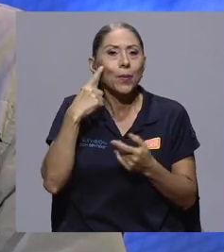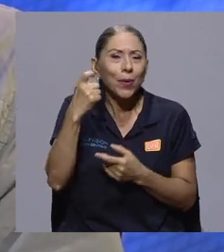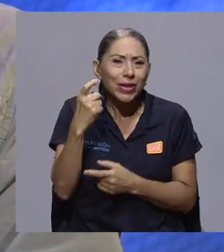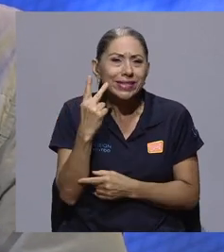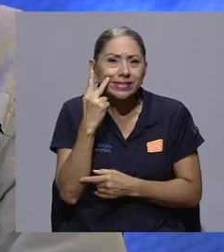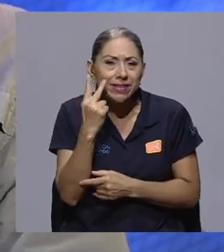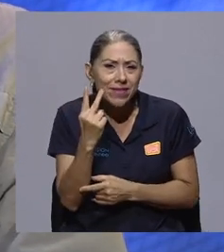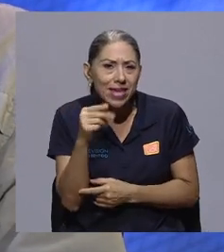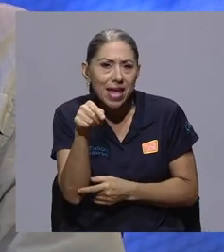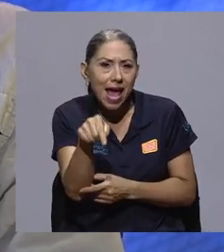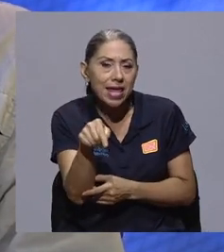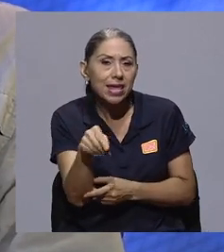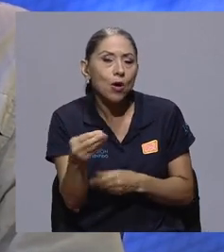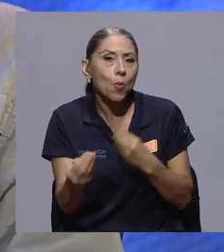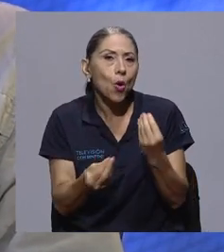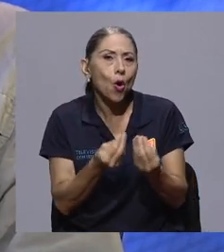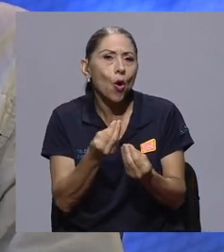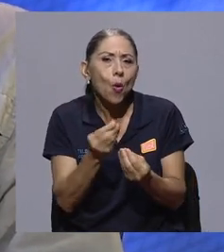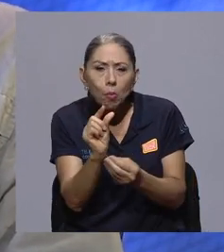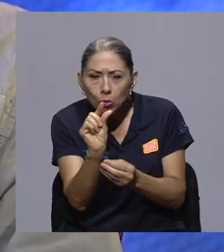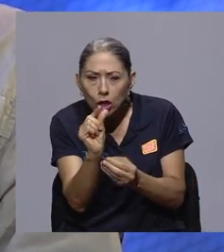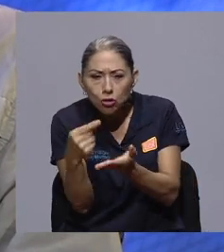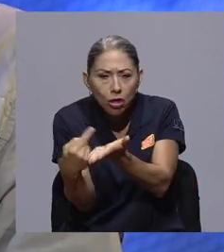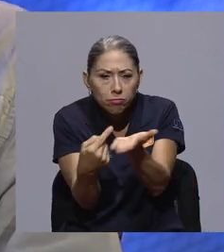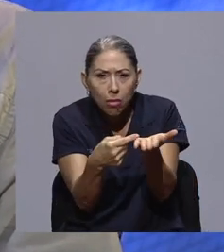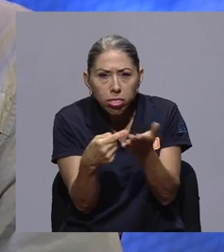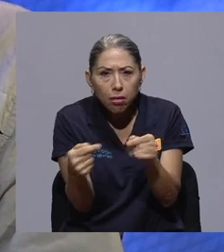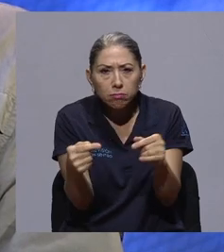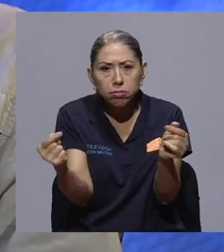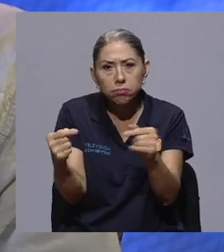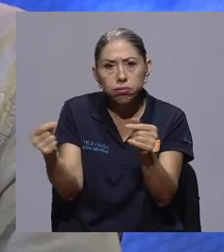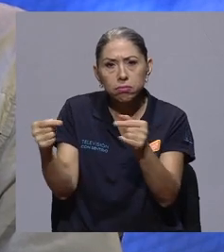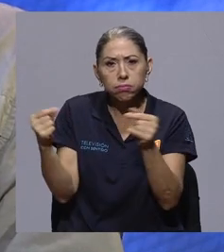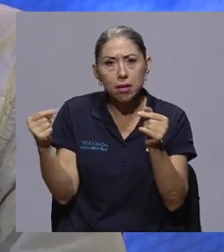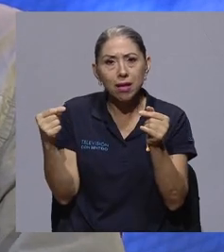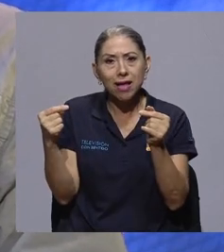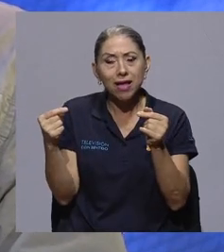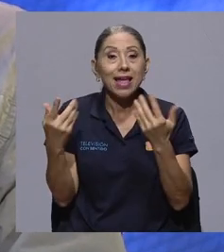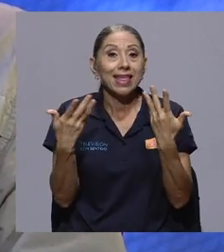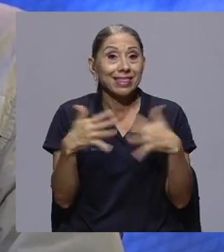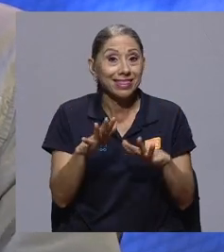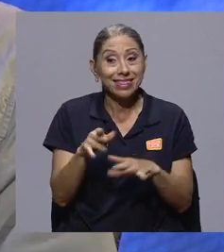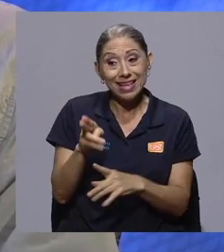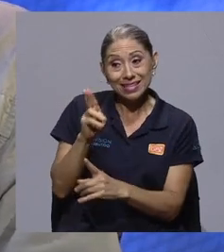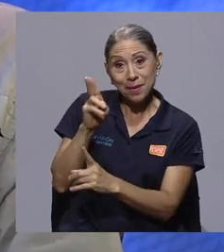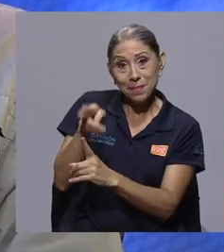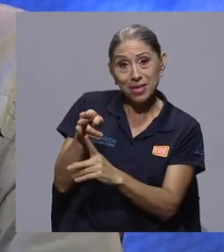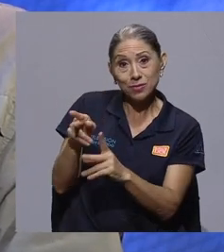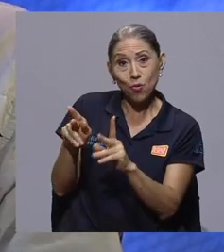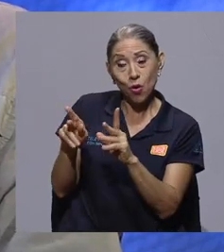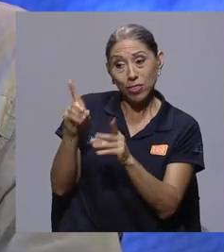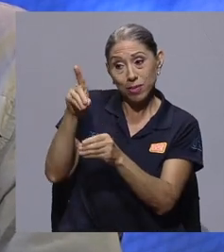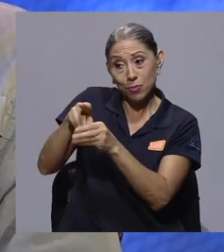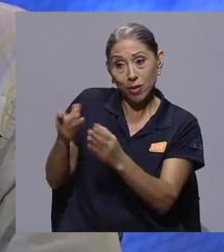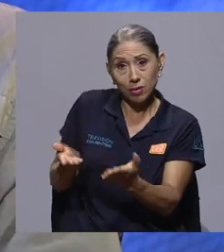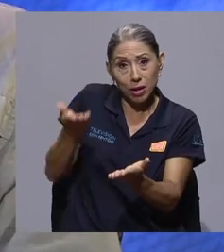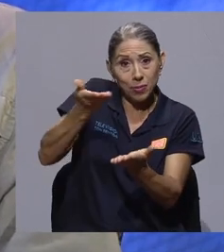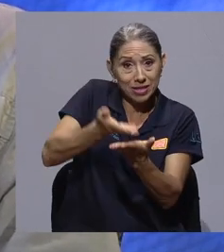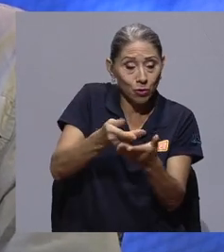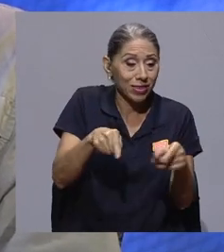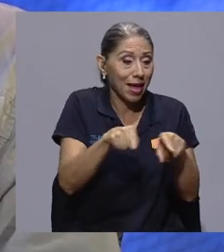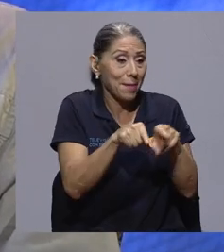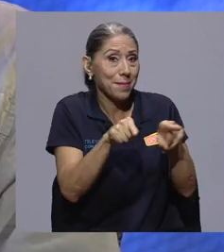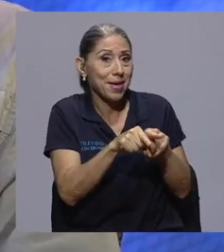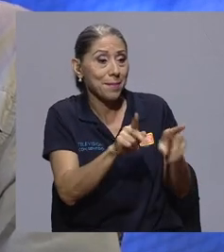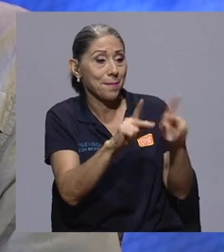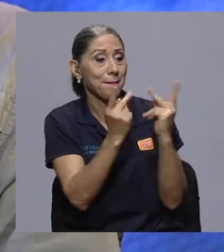había cierta, digamos, oposición en este campo, tanto desde el Ejecutivo como desde ciertos partidos políticos en